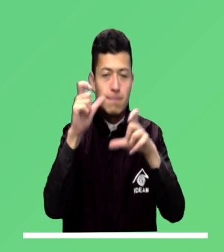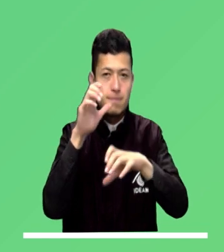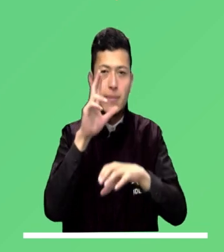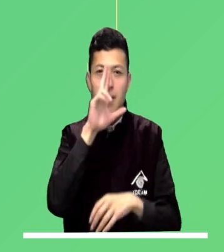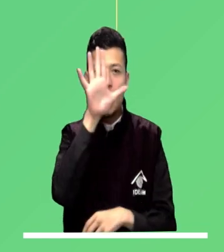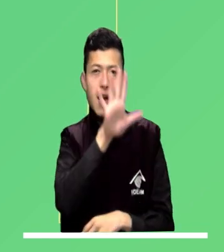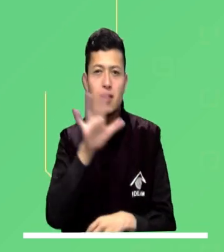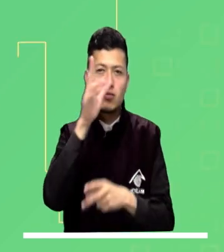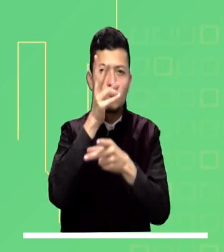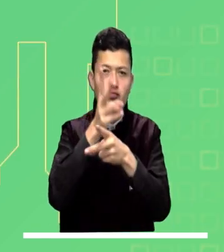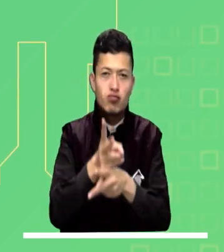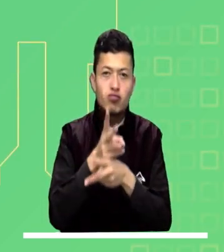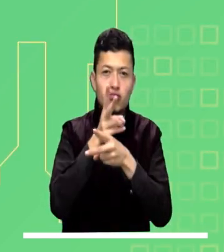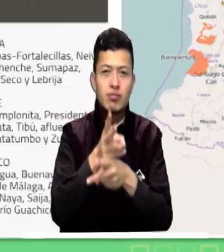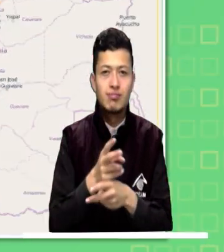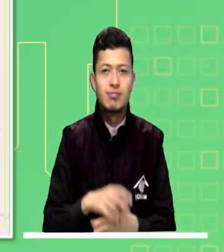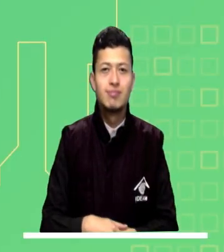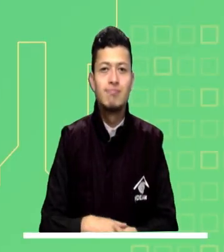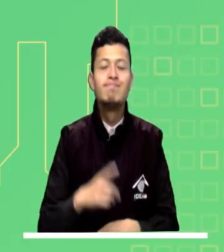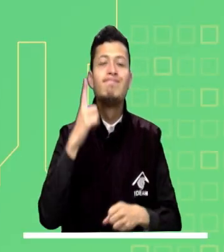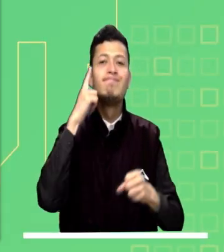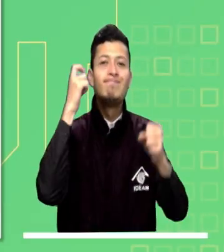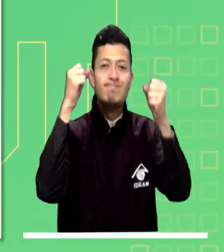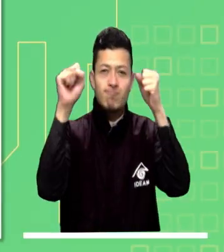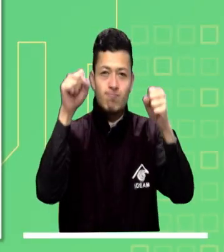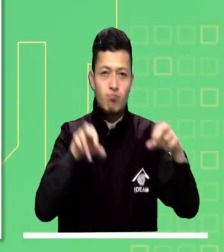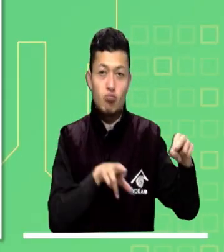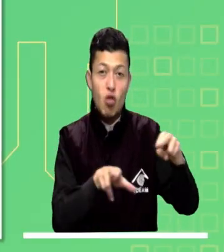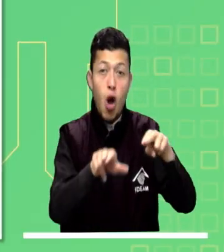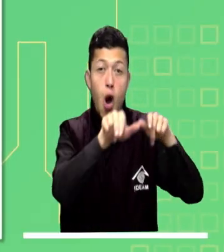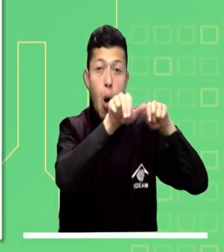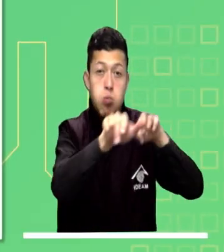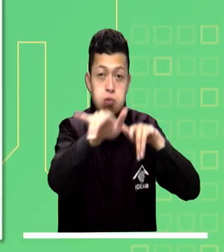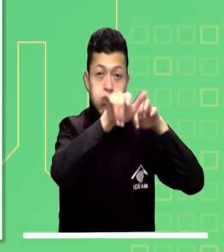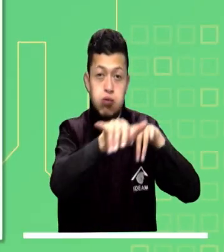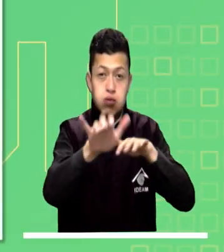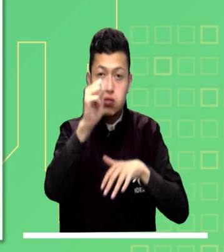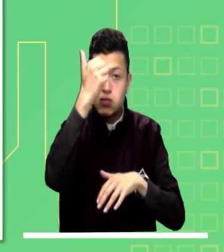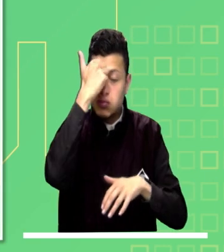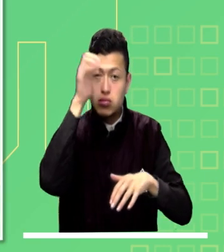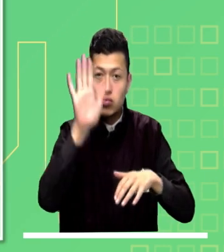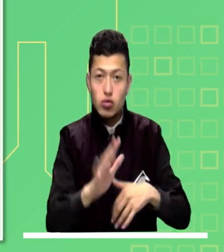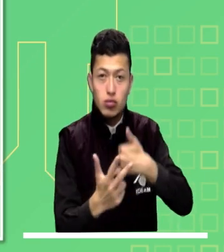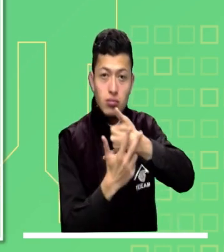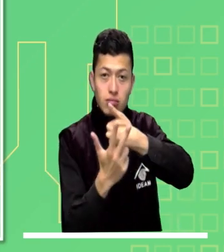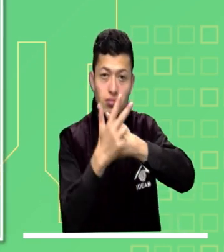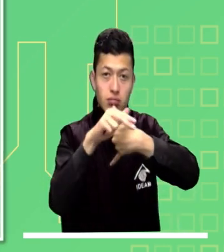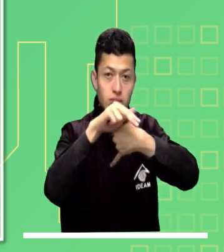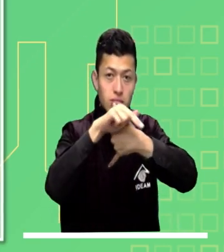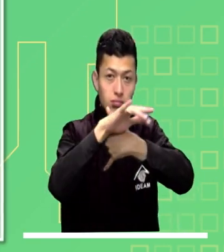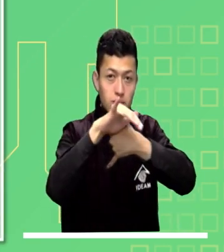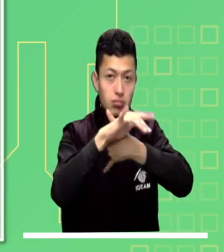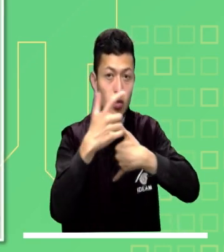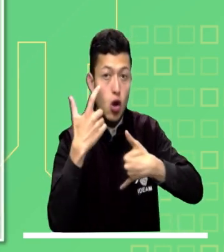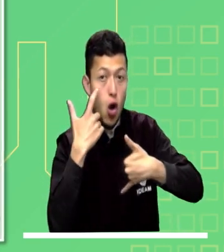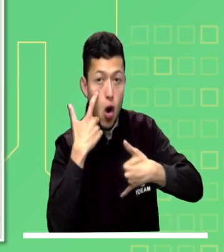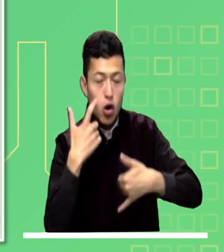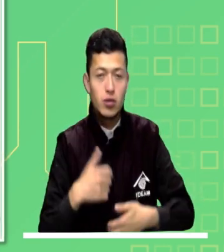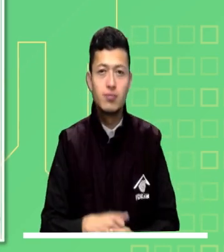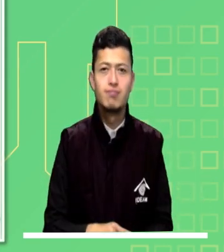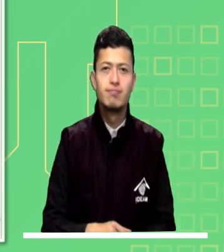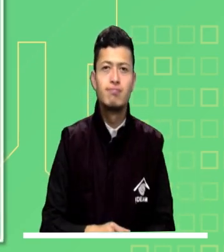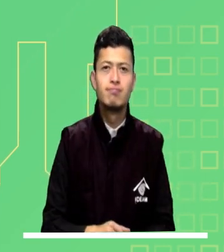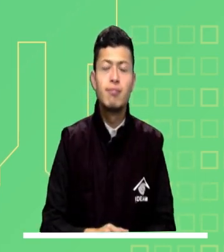a las principales alertas para hoy a nivel nacional. Es preocupante la alta probabilidad de crecientes súbitas en los principales ríos que